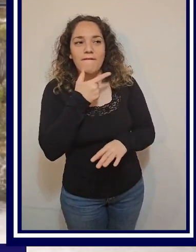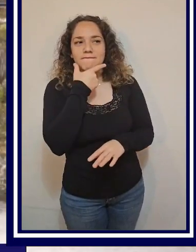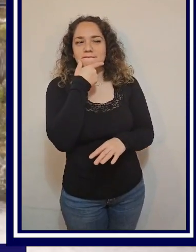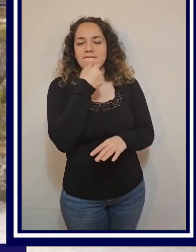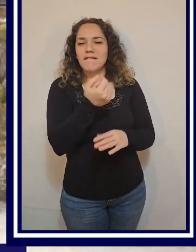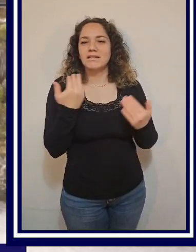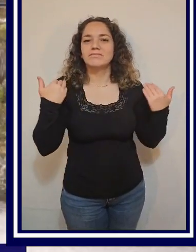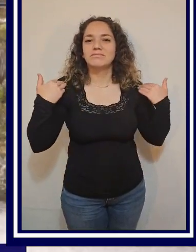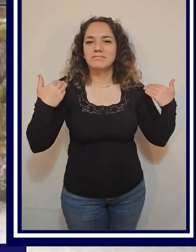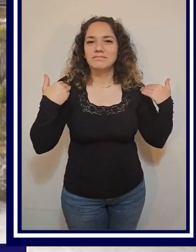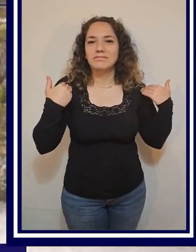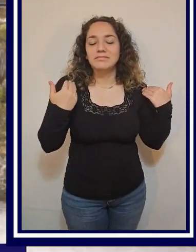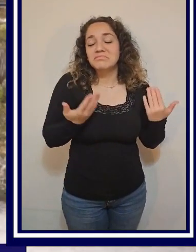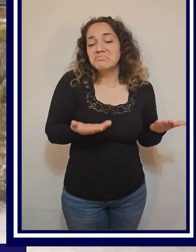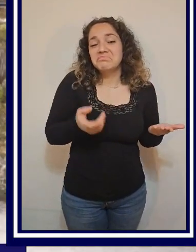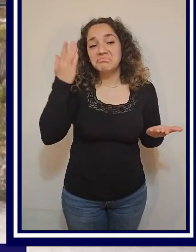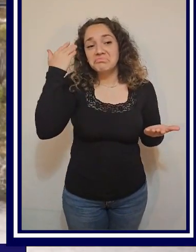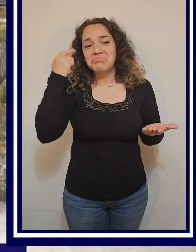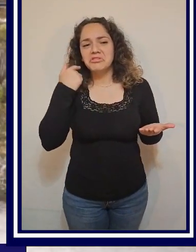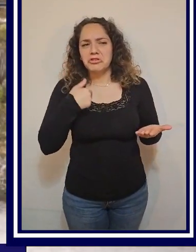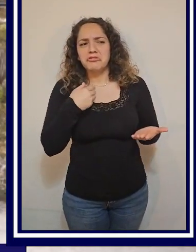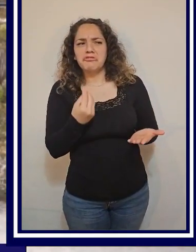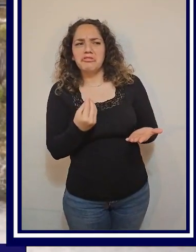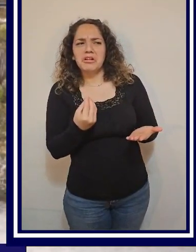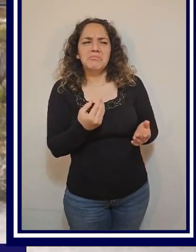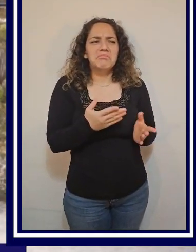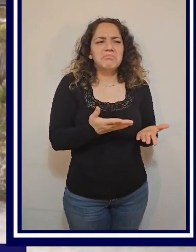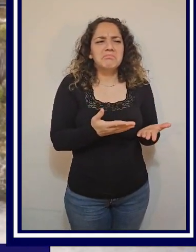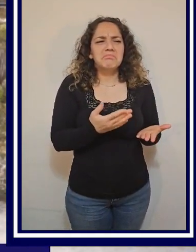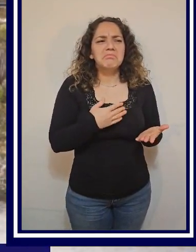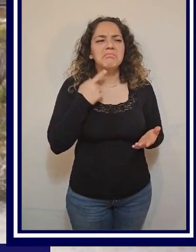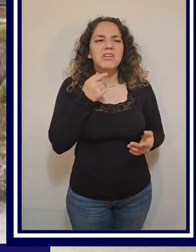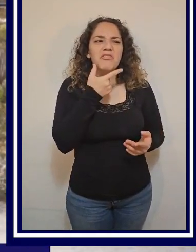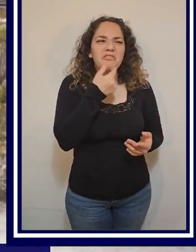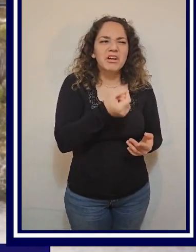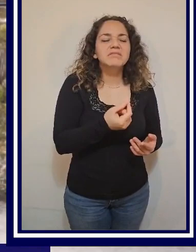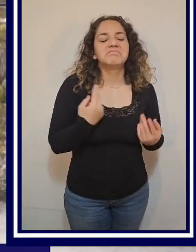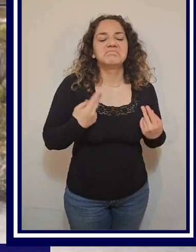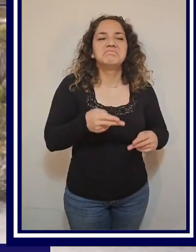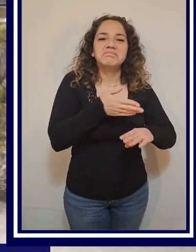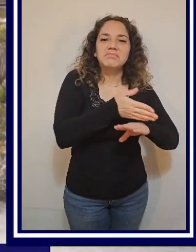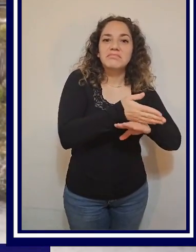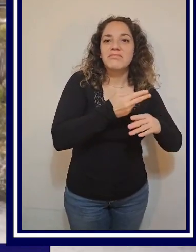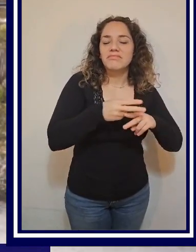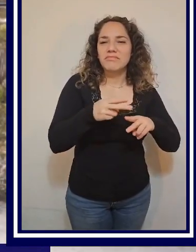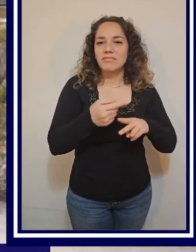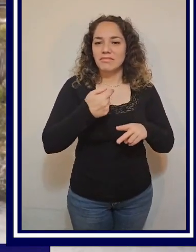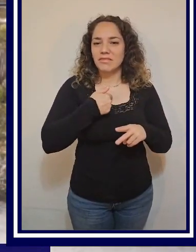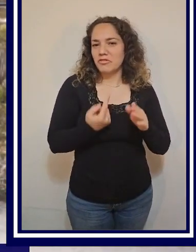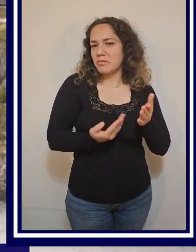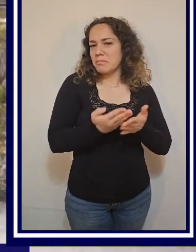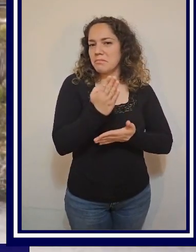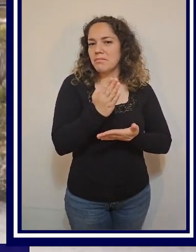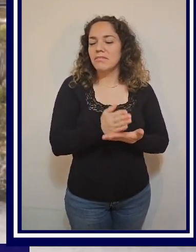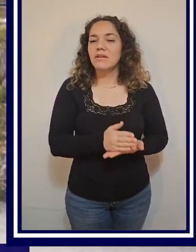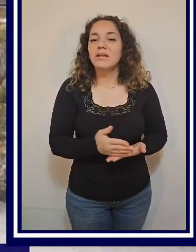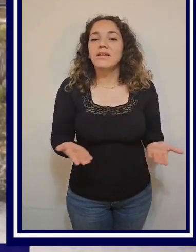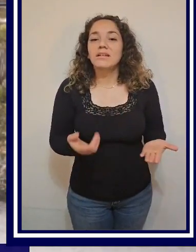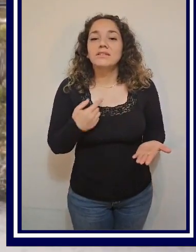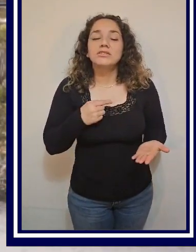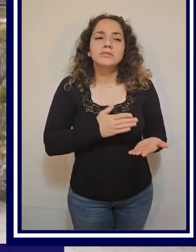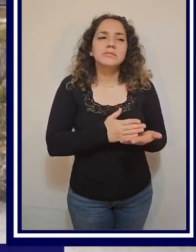deporte. Así es que dije, soy buena, se me da, lo voy a hacer, lo voy a hacer yo. Así es que dije, bueno,